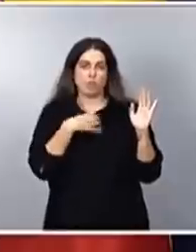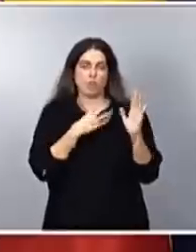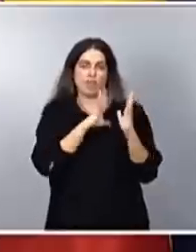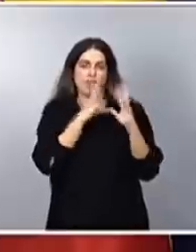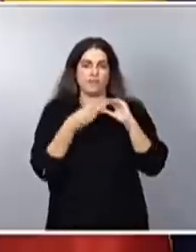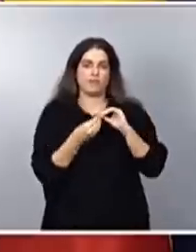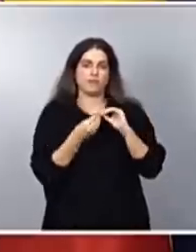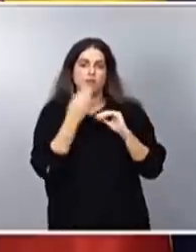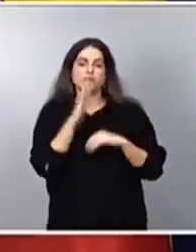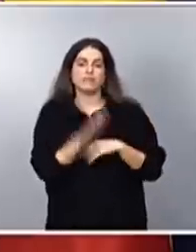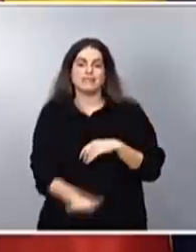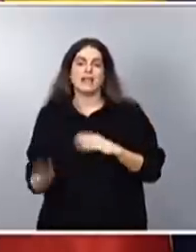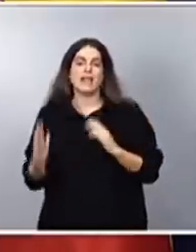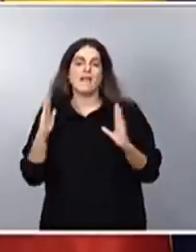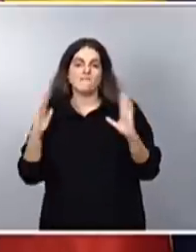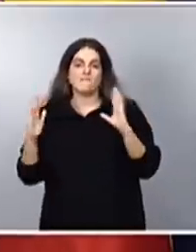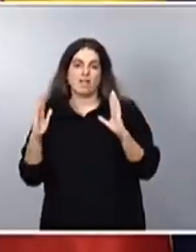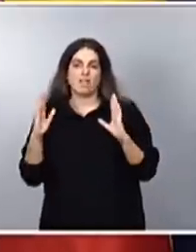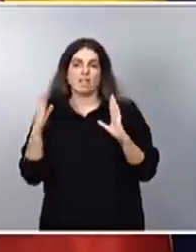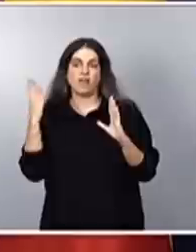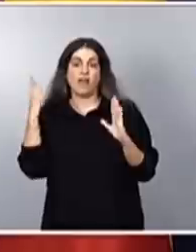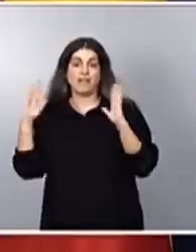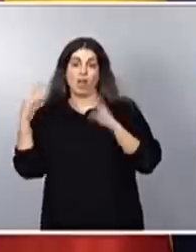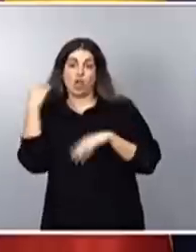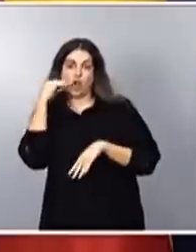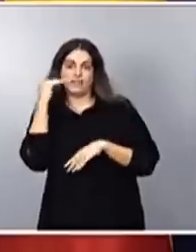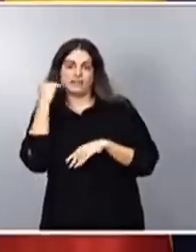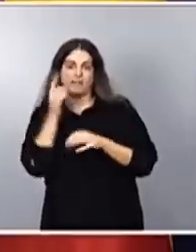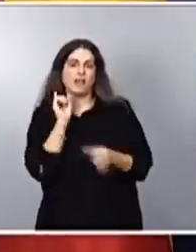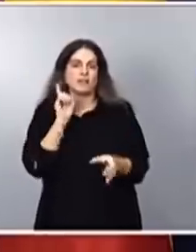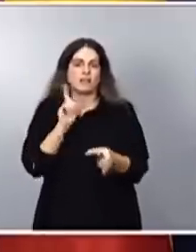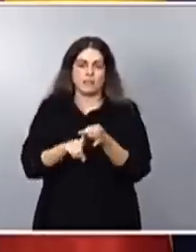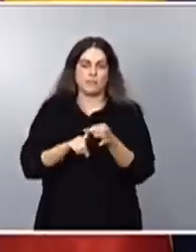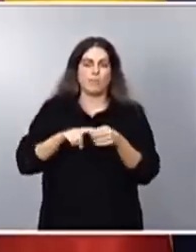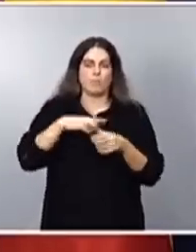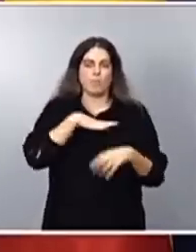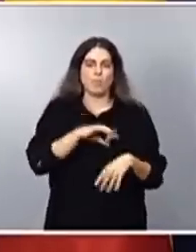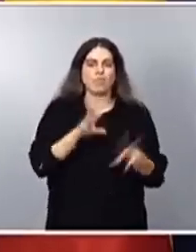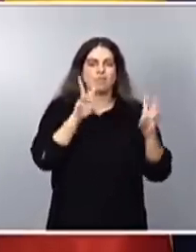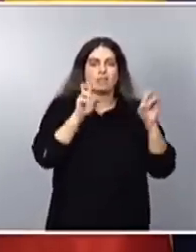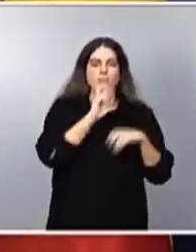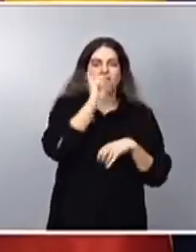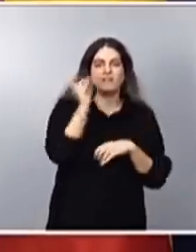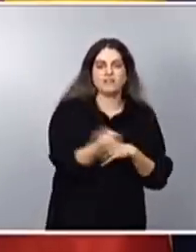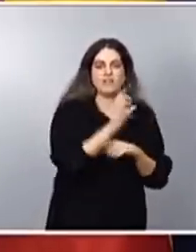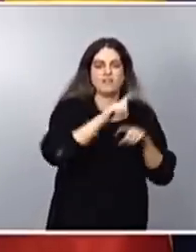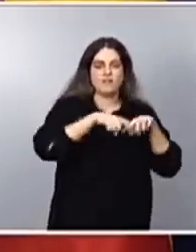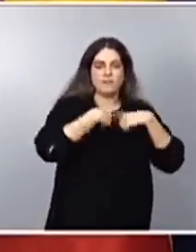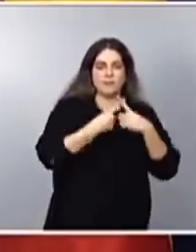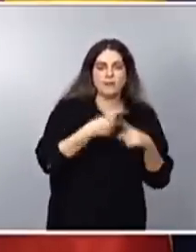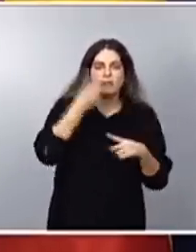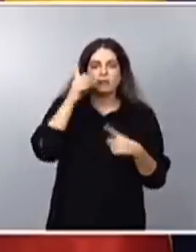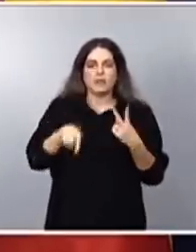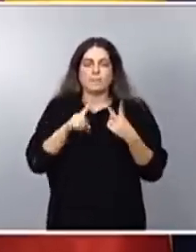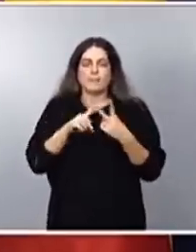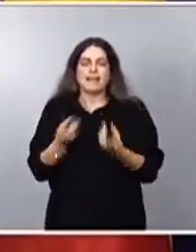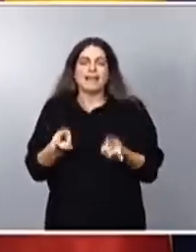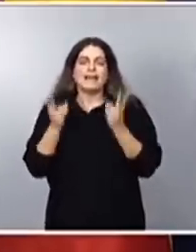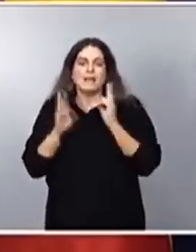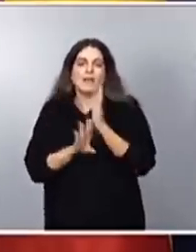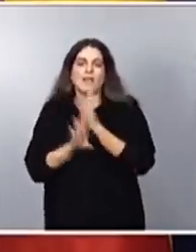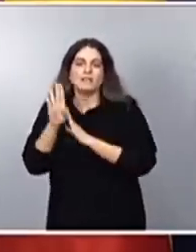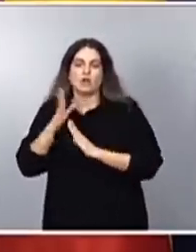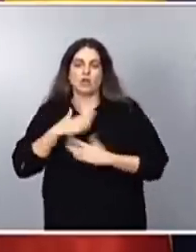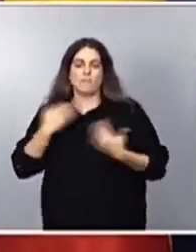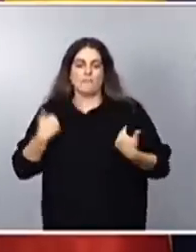participar en actividades que hablen sobre la diversidad familiar y que contribuyan al libre desarrollo de su personalidad. Con esta